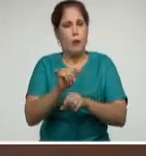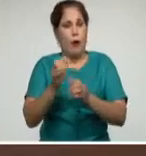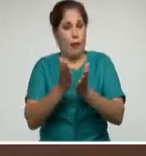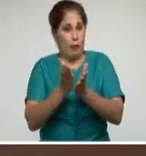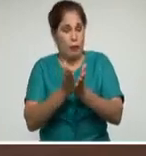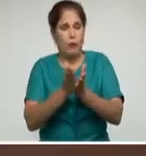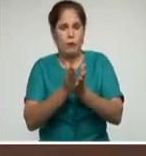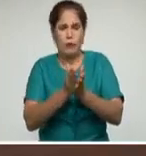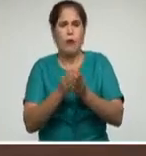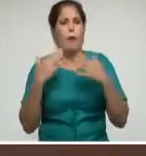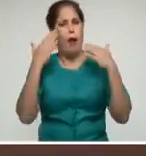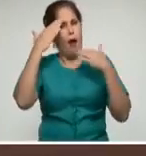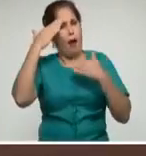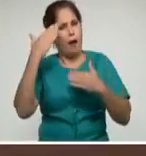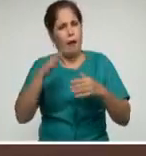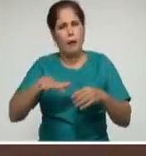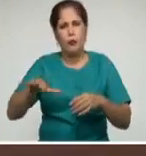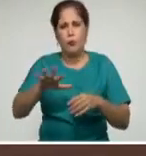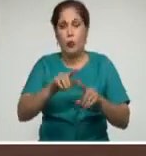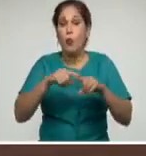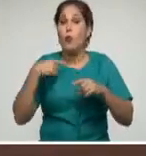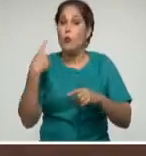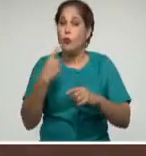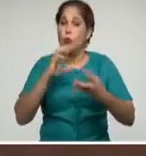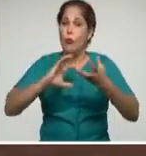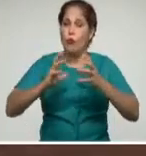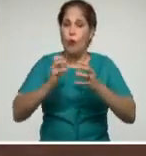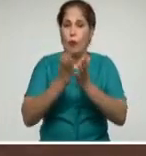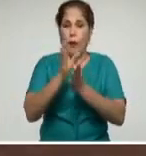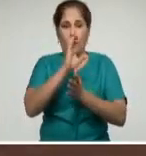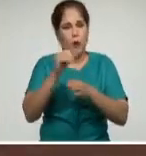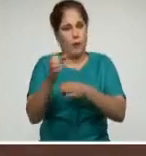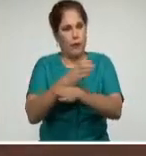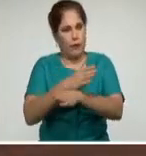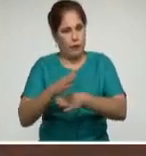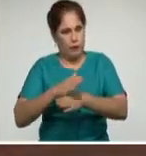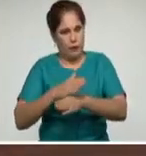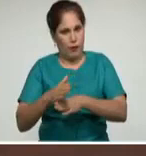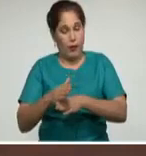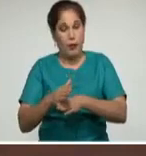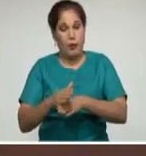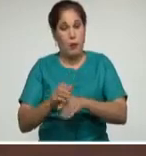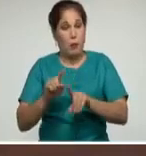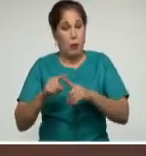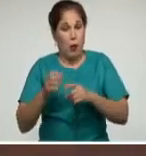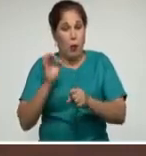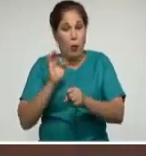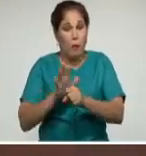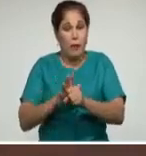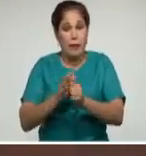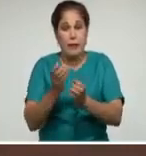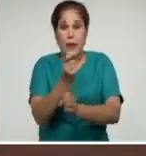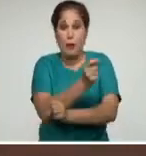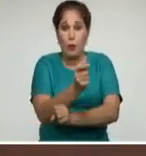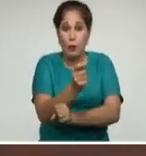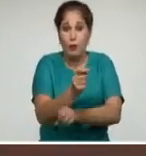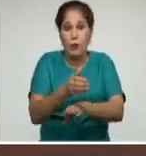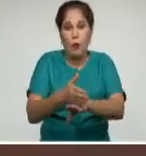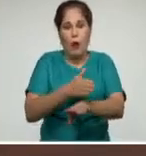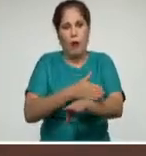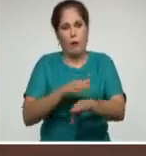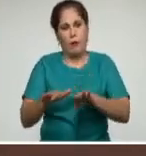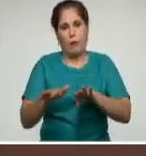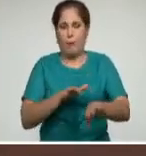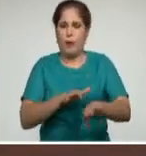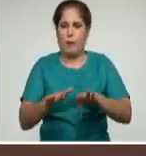nos permite a nosotros poder estar diseñando una nueva escuela para ese nuevo reinicio del curso escolar, porque